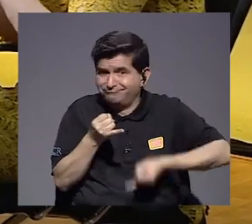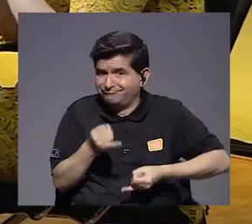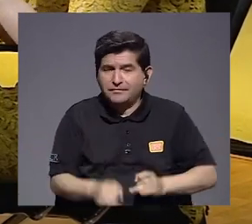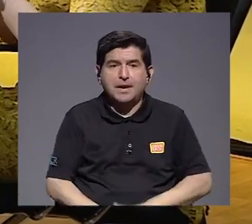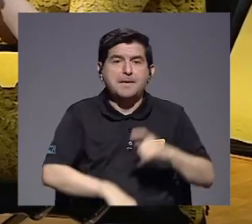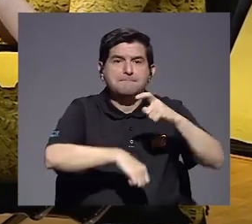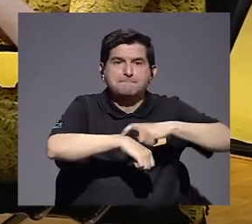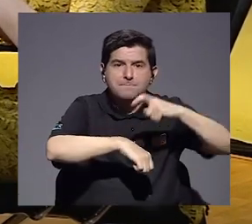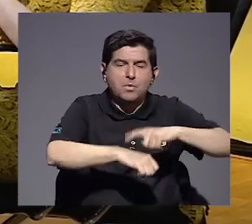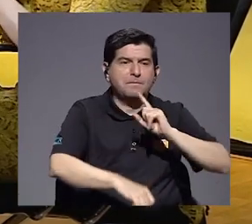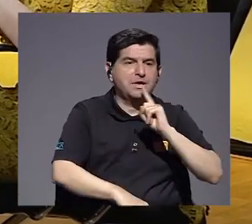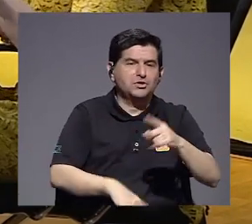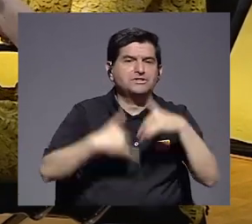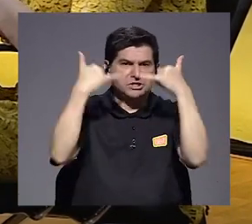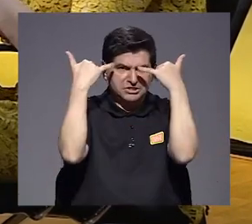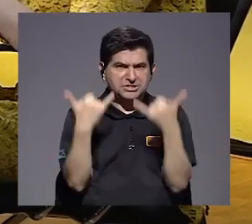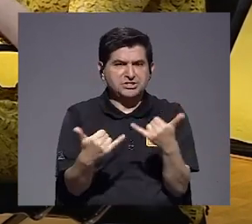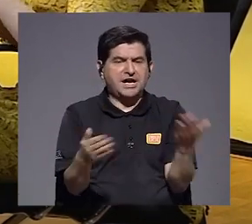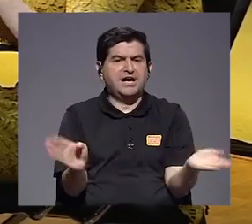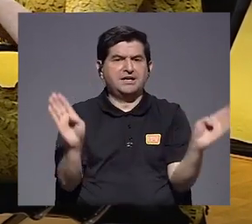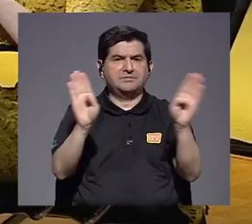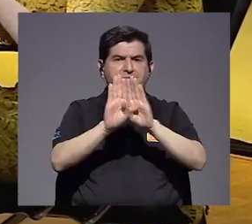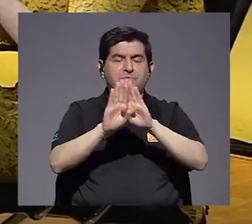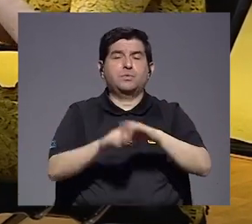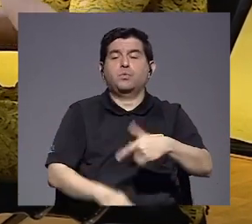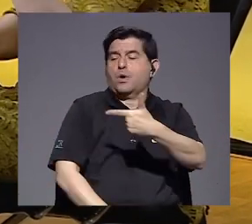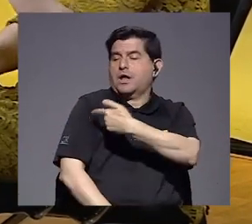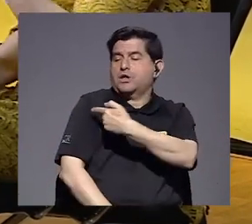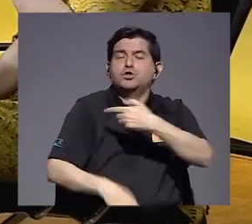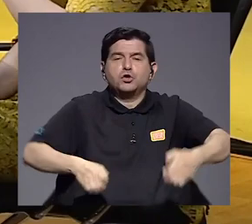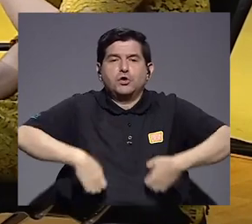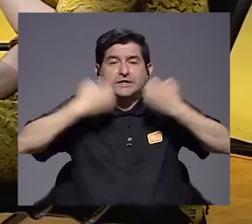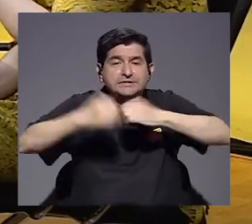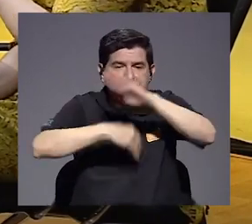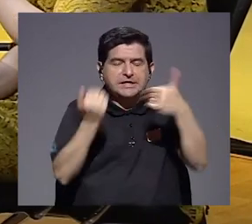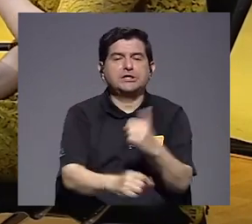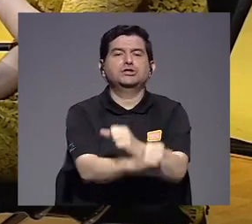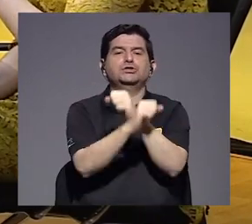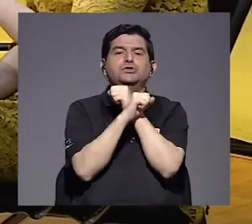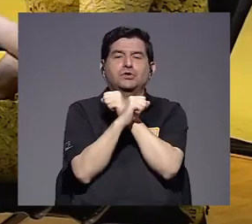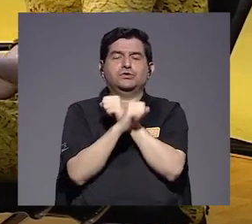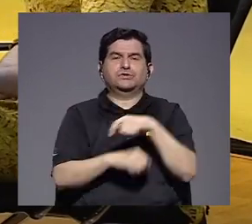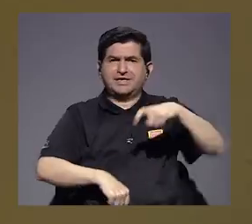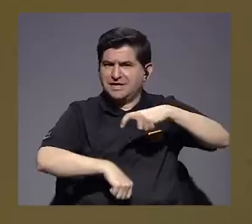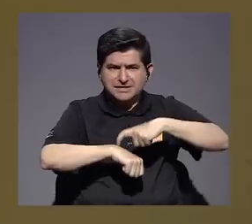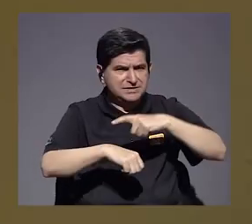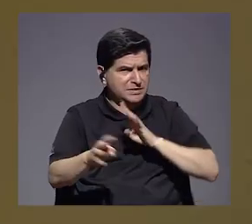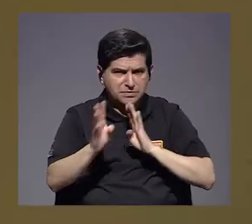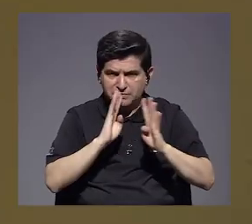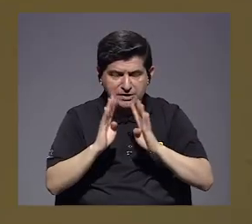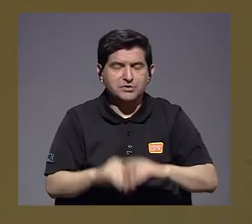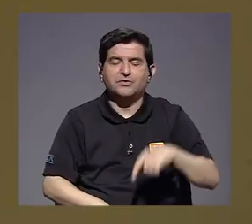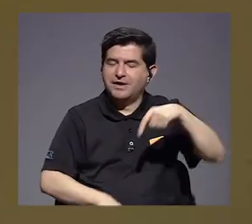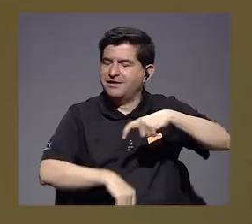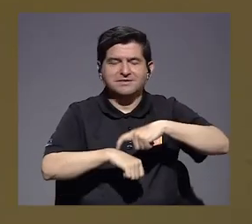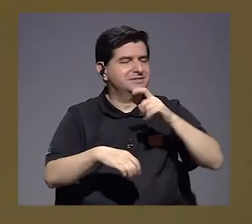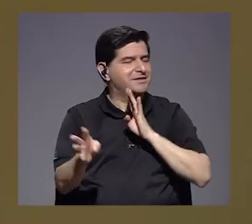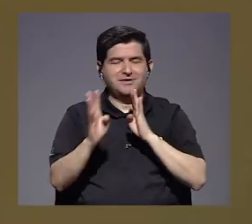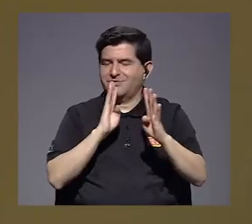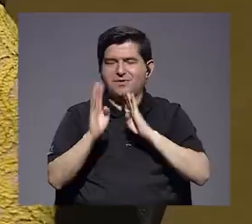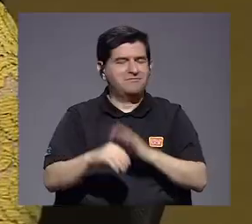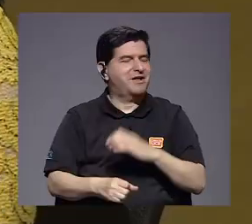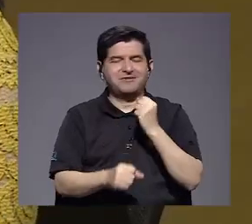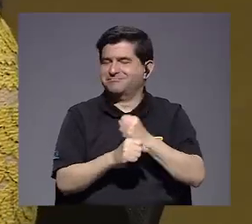El momento de decir esto ya se cerró es cuando hay una vacuna y estamos todos seguros. En este momento no lo están hablando, por lo menos. este momento no lo estamos